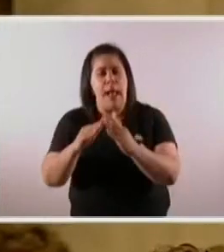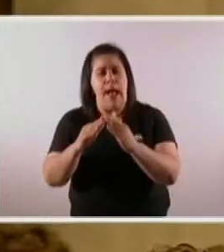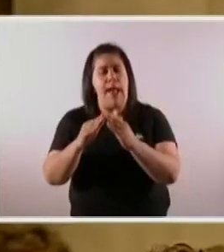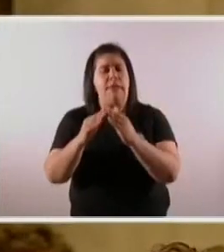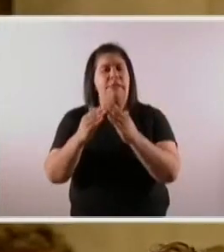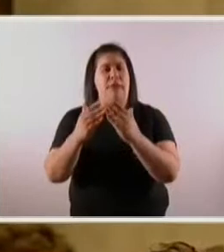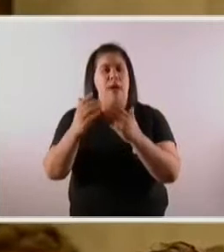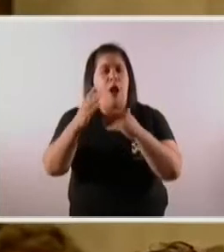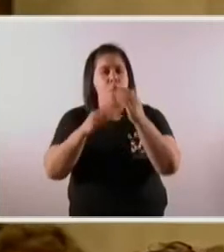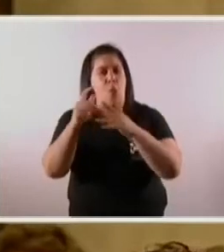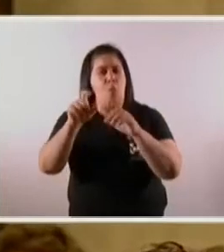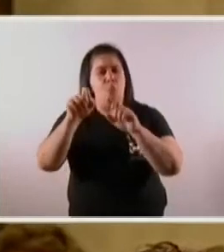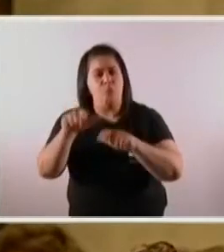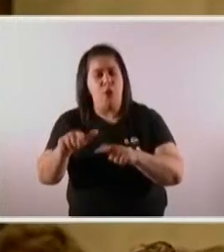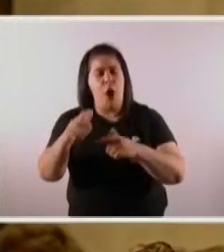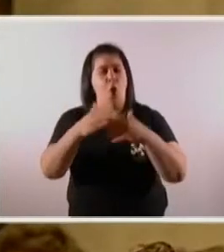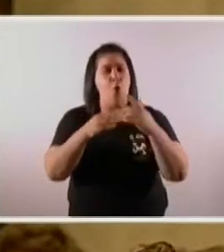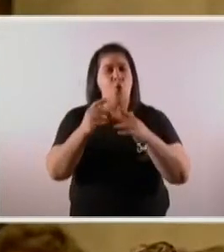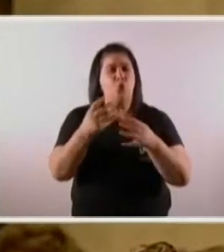A la construcción de obras.